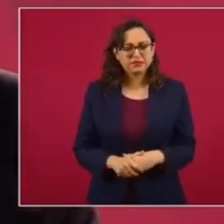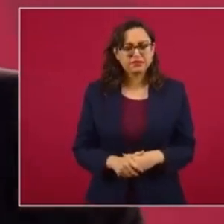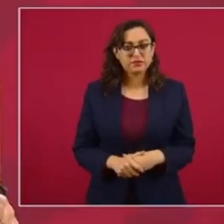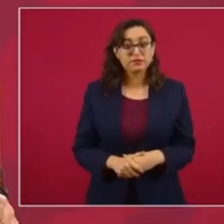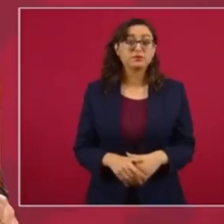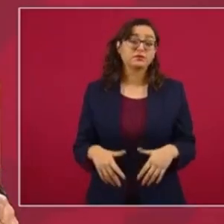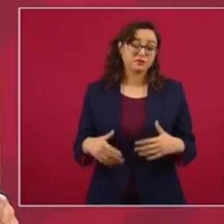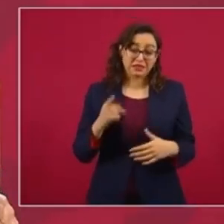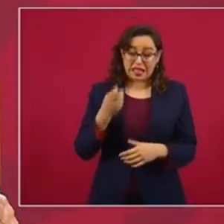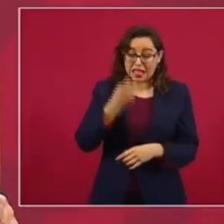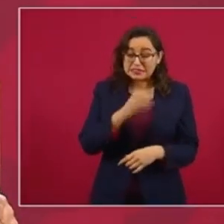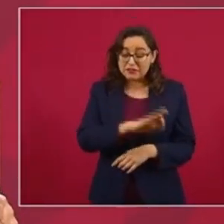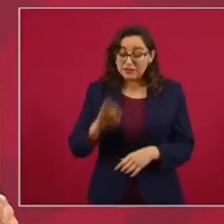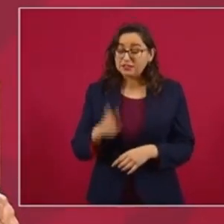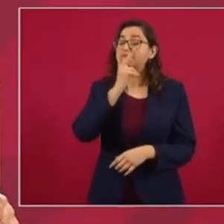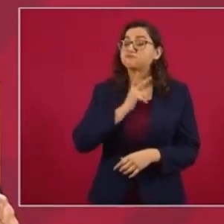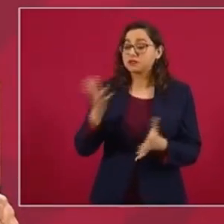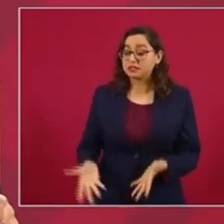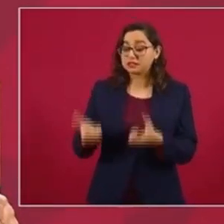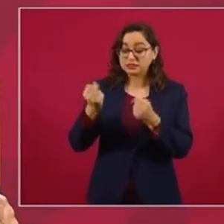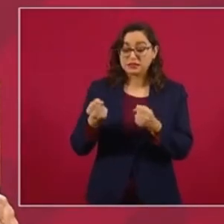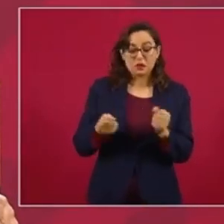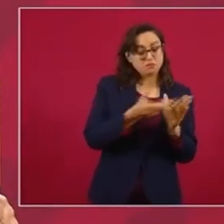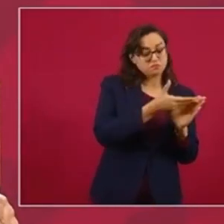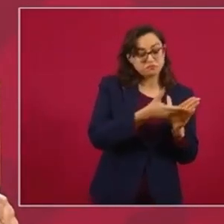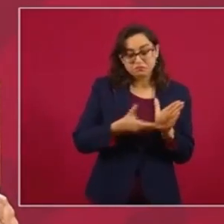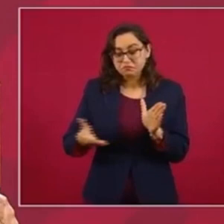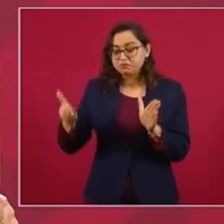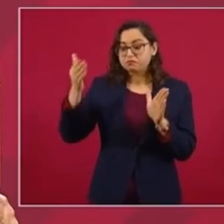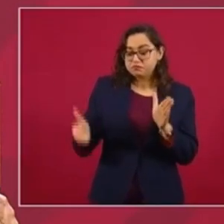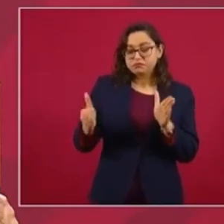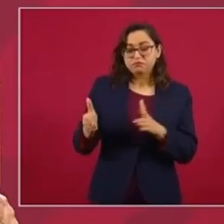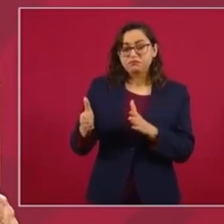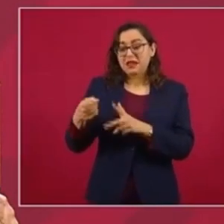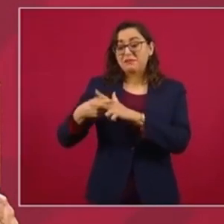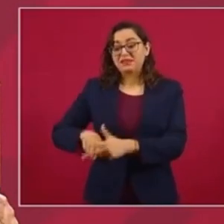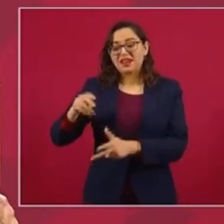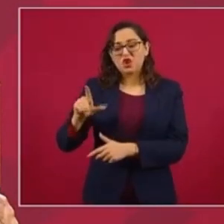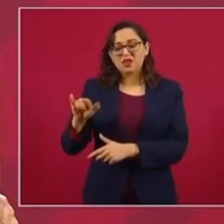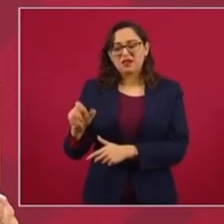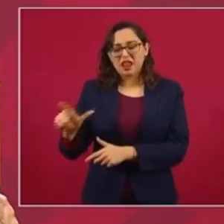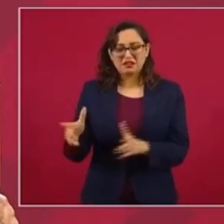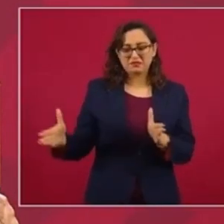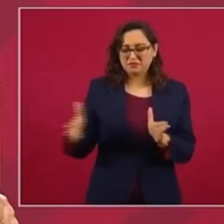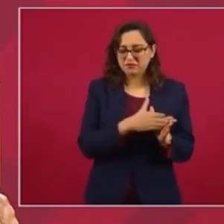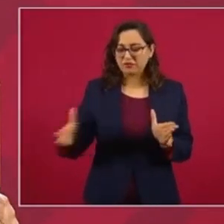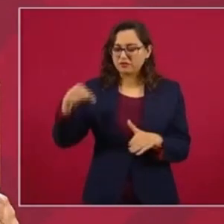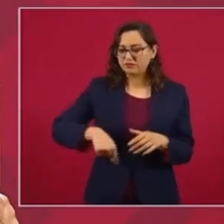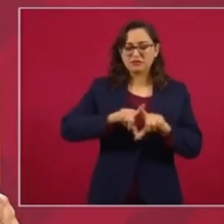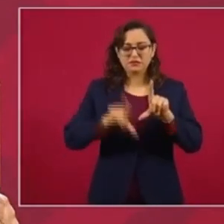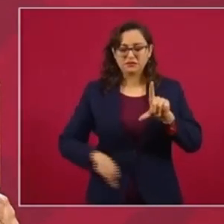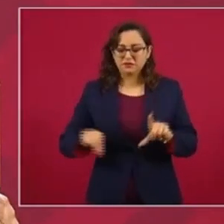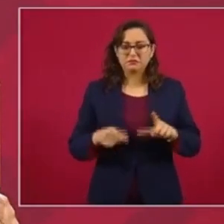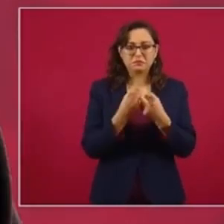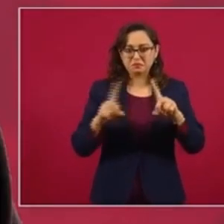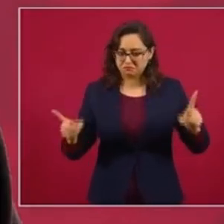que desde la expropiación hasta el inicio del periodo neoliberal el petróleo fue una palanca del desarrollo.